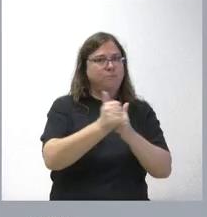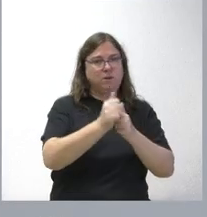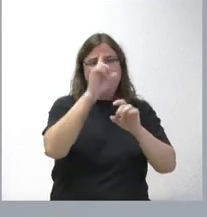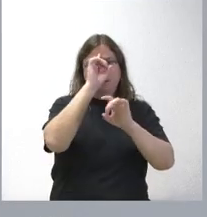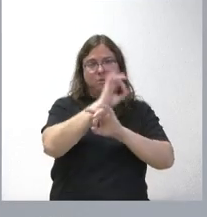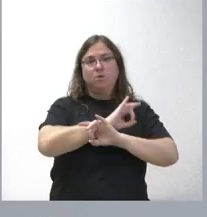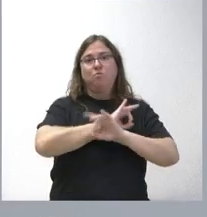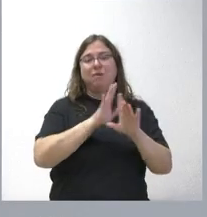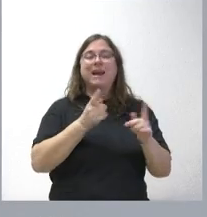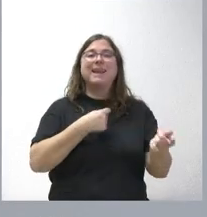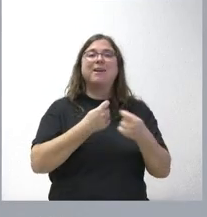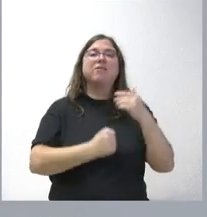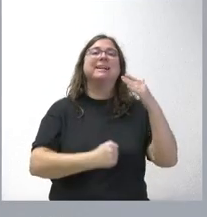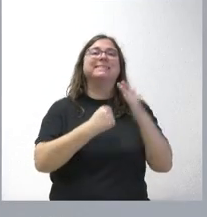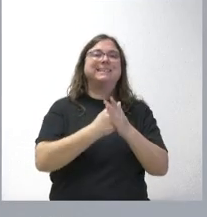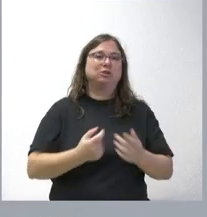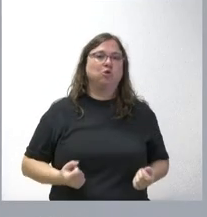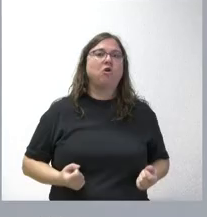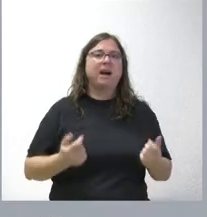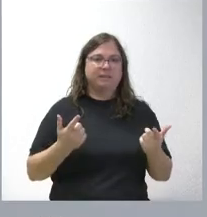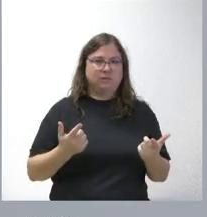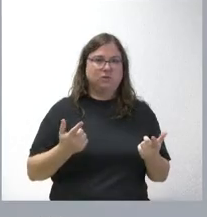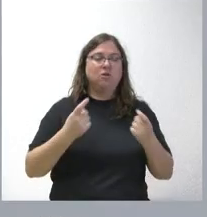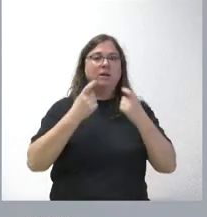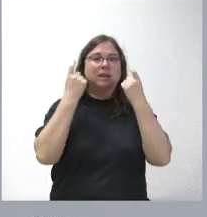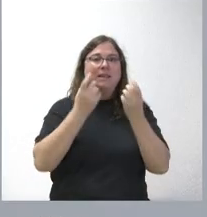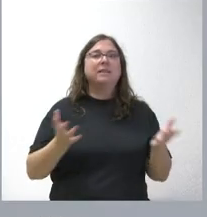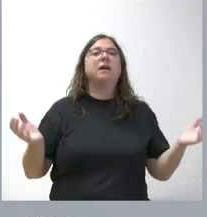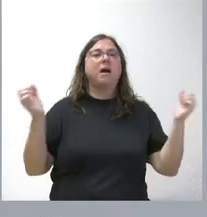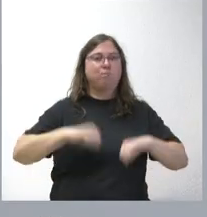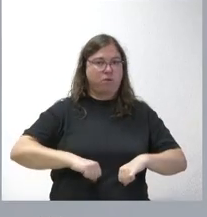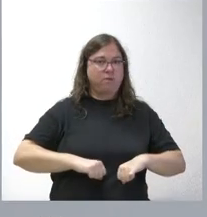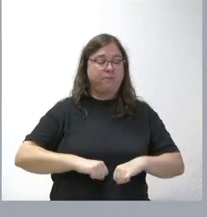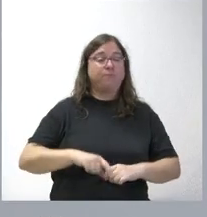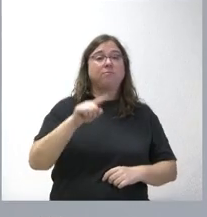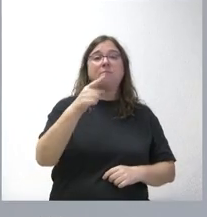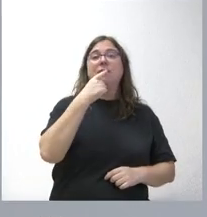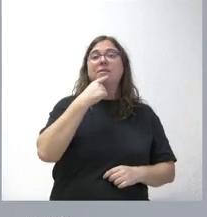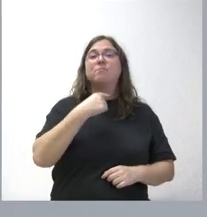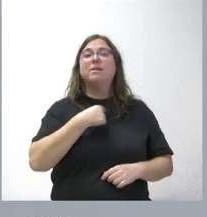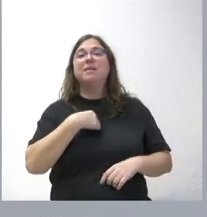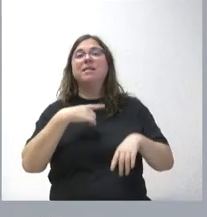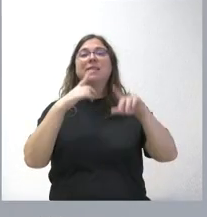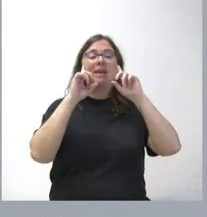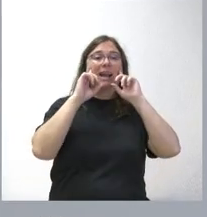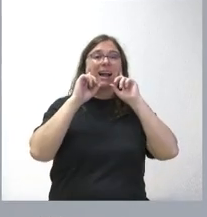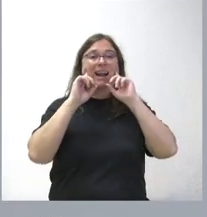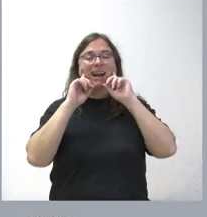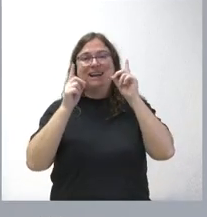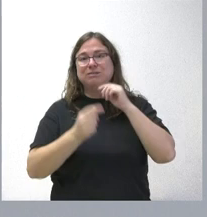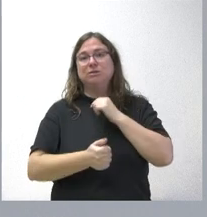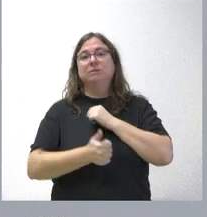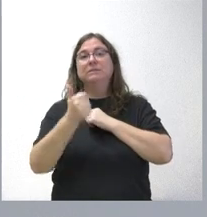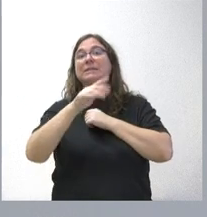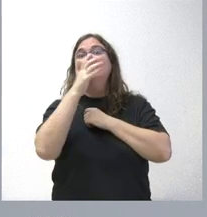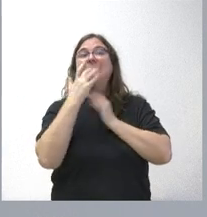negociar el techo de gasto e intentar que se apruebe. Usted plantea un caso más allá. ¿Qué pasa si